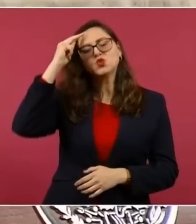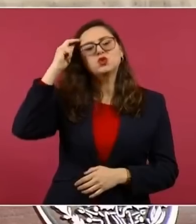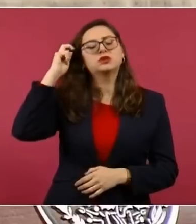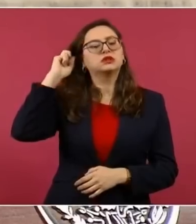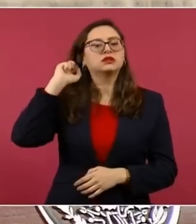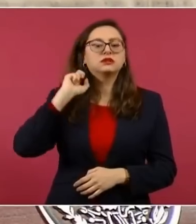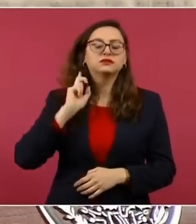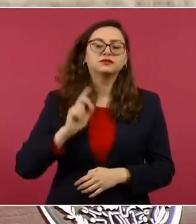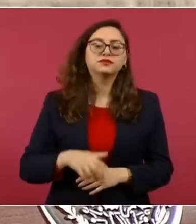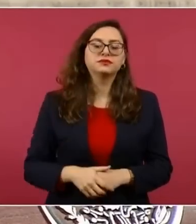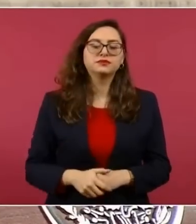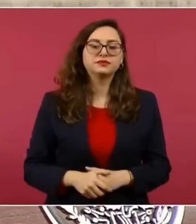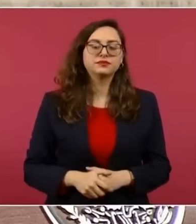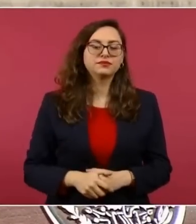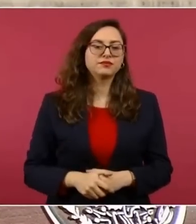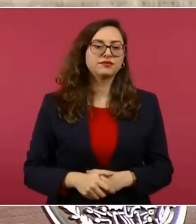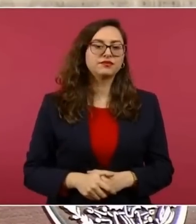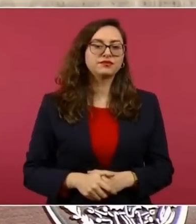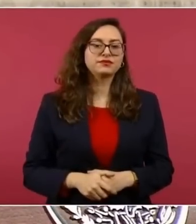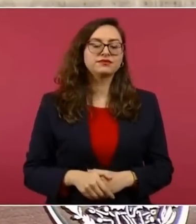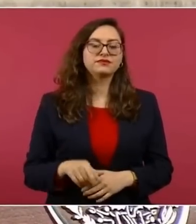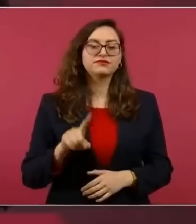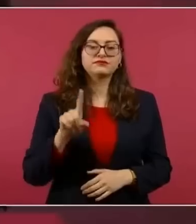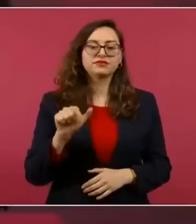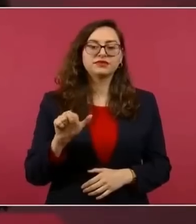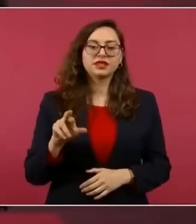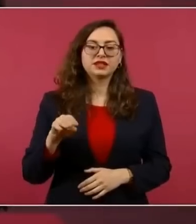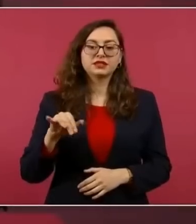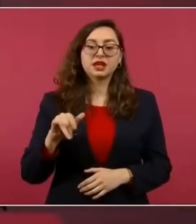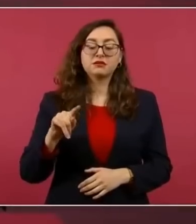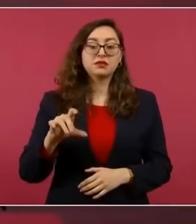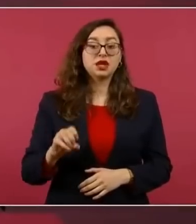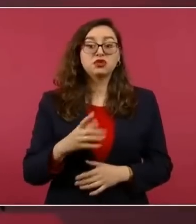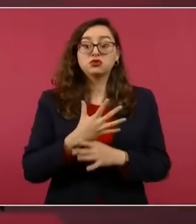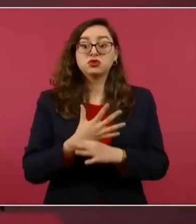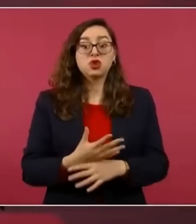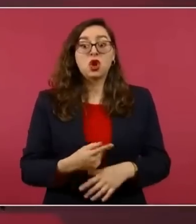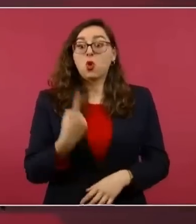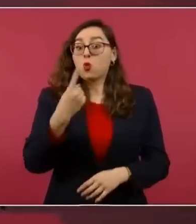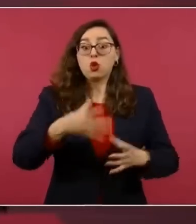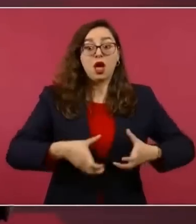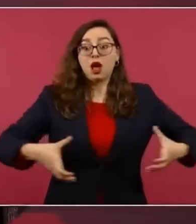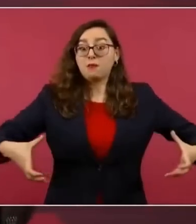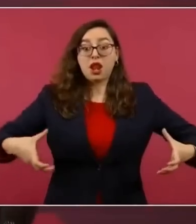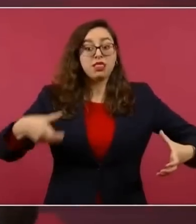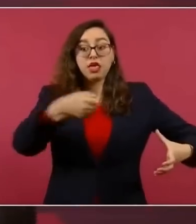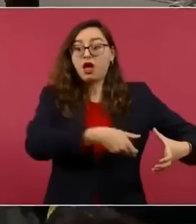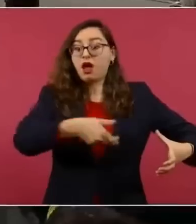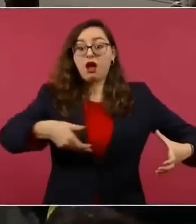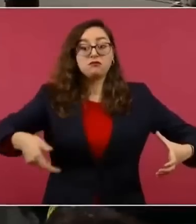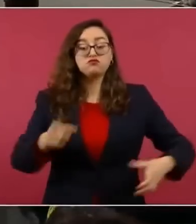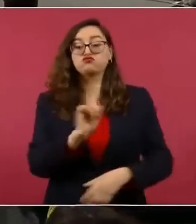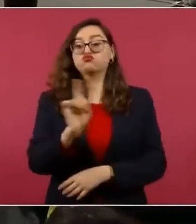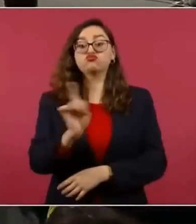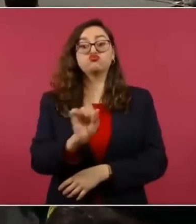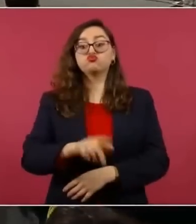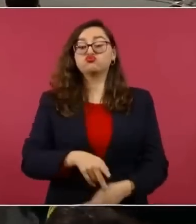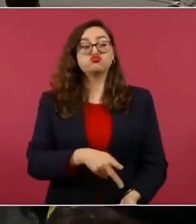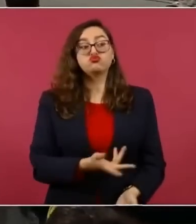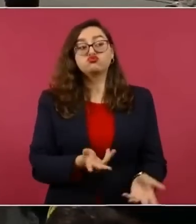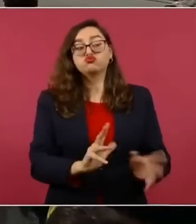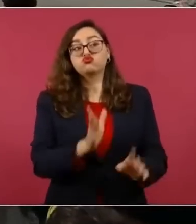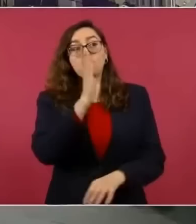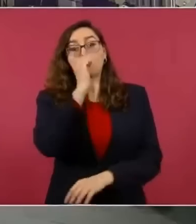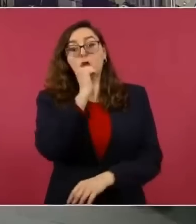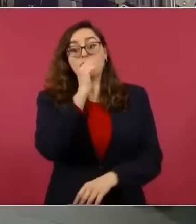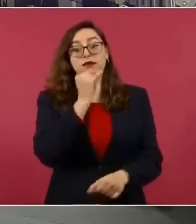Sarmiento, dice, no cabe. Bueno, pero ese es